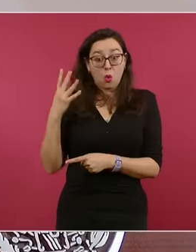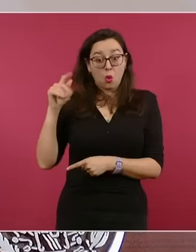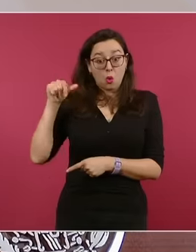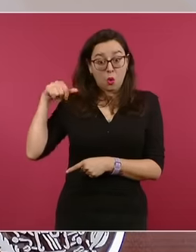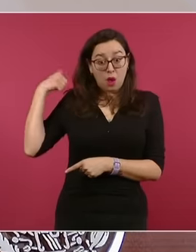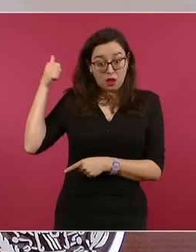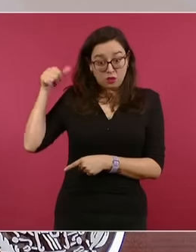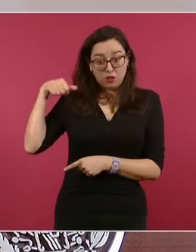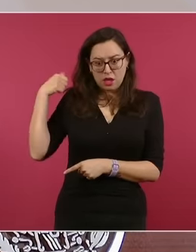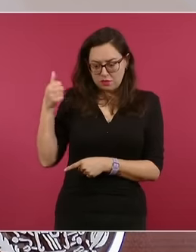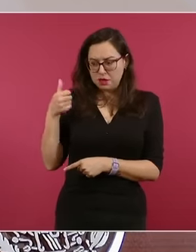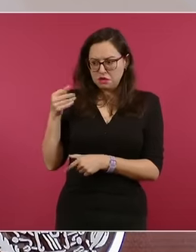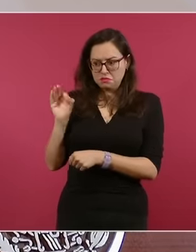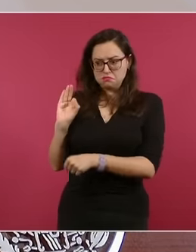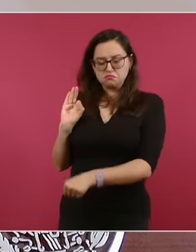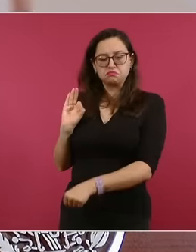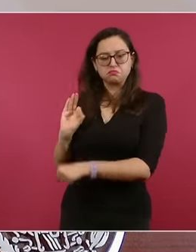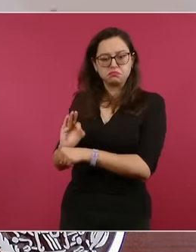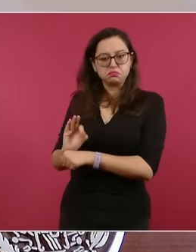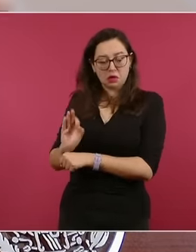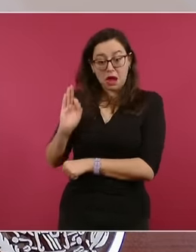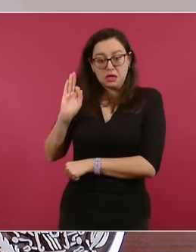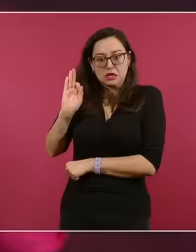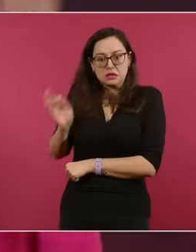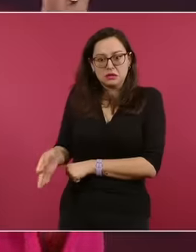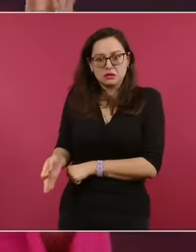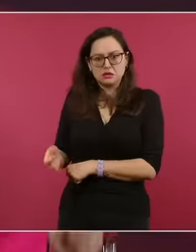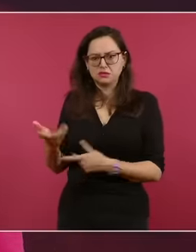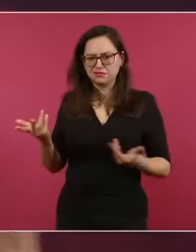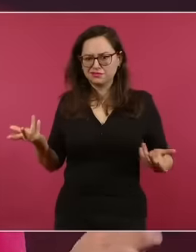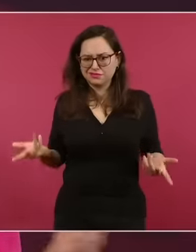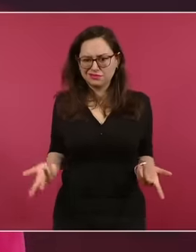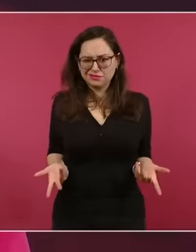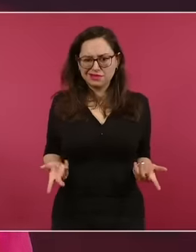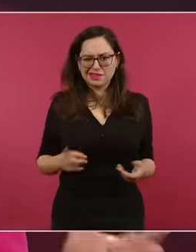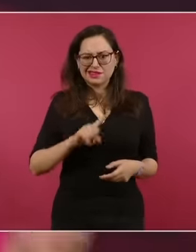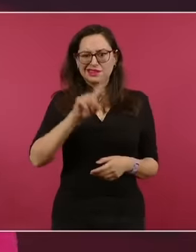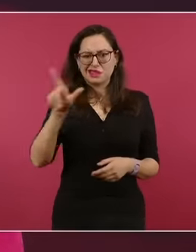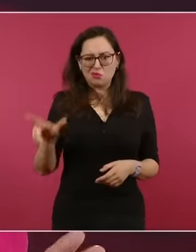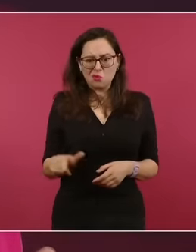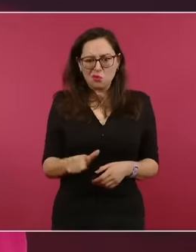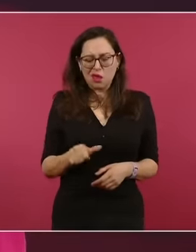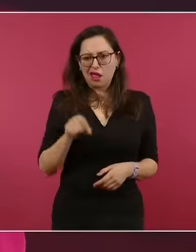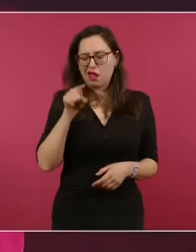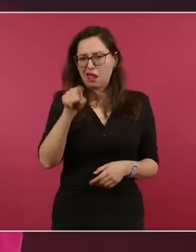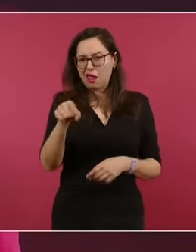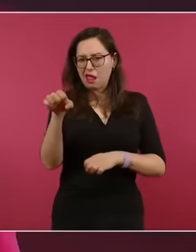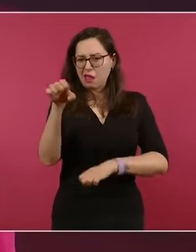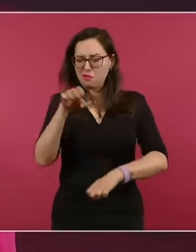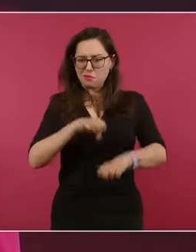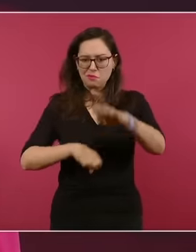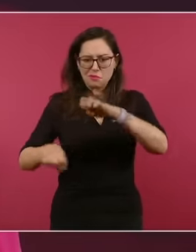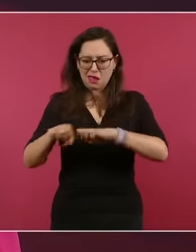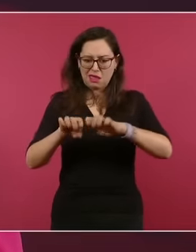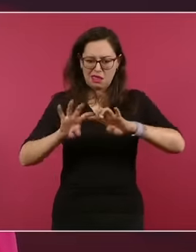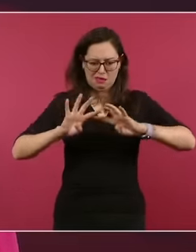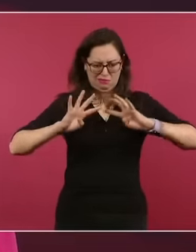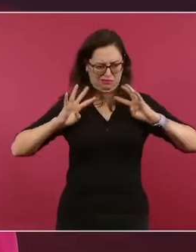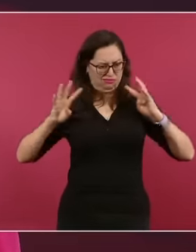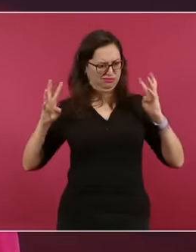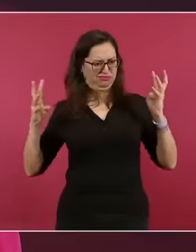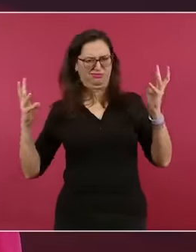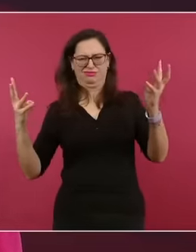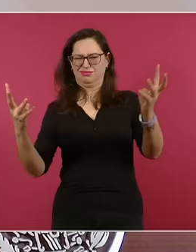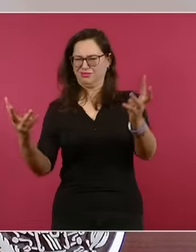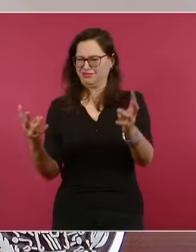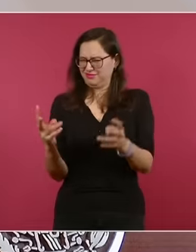nos íbamos a llevar a Jorge Glass en un baúl o no sé cómo, digo la verdad, o en un globo, no sé cómo pensaban. Entonces, esa agresión